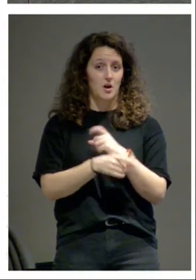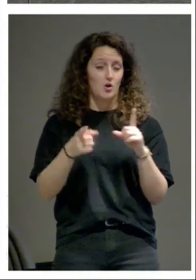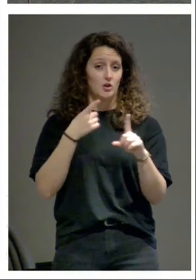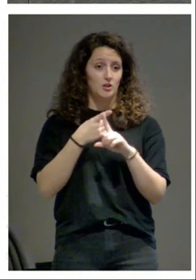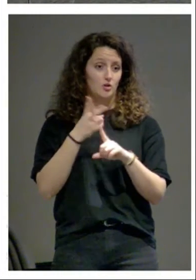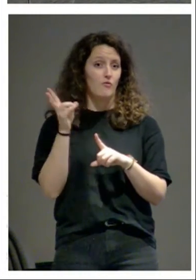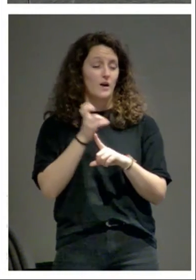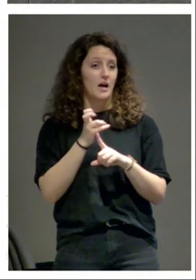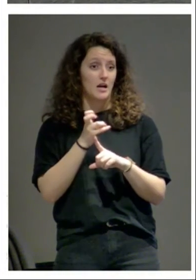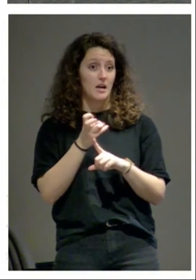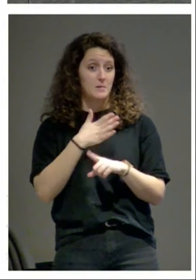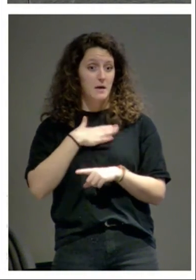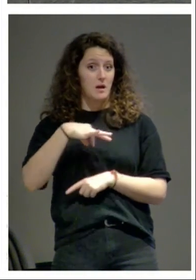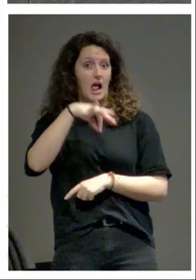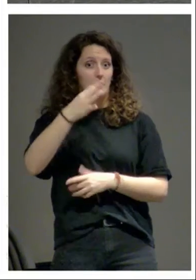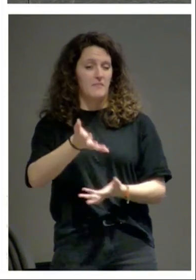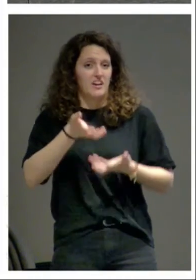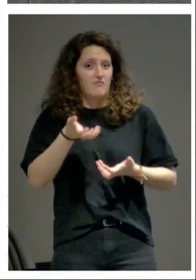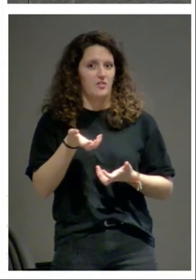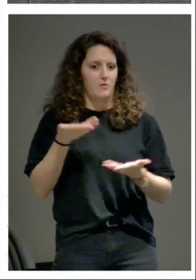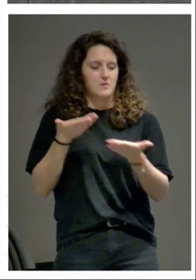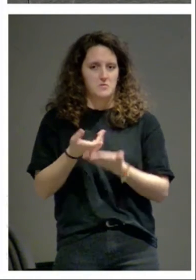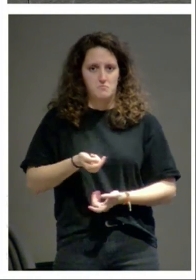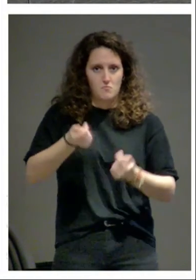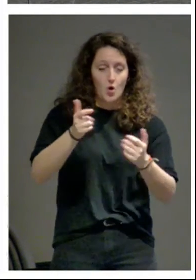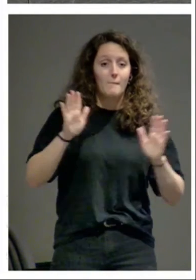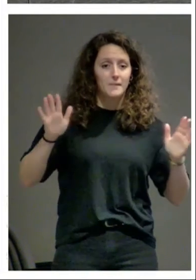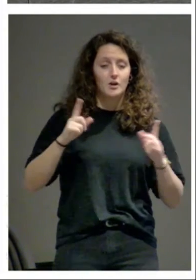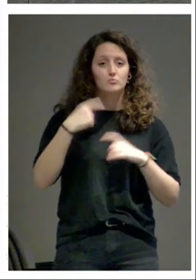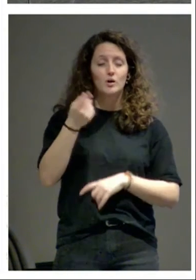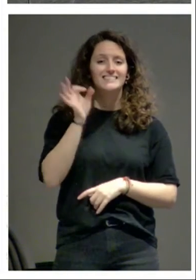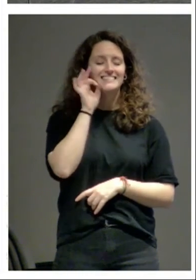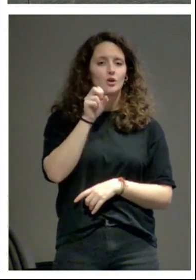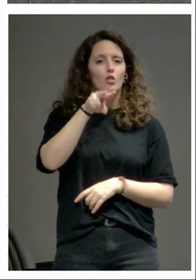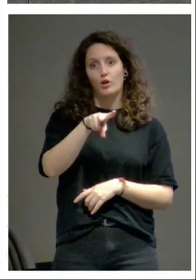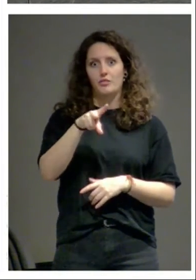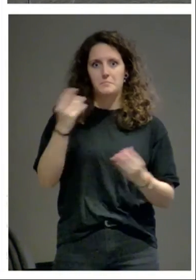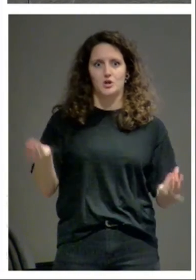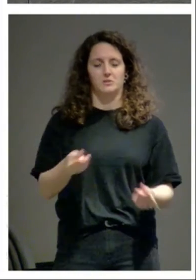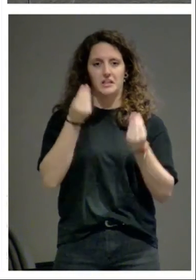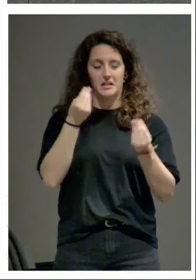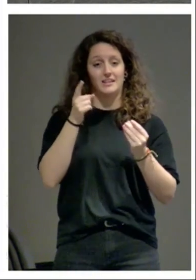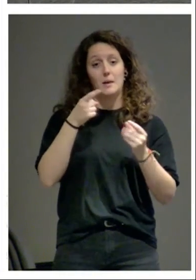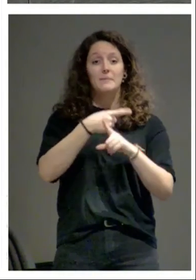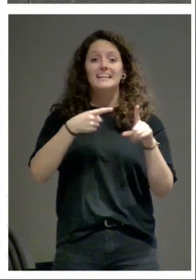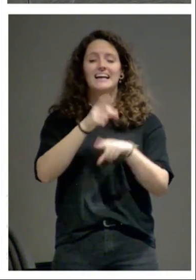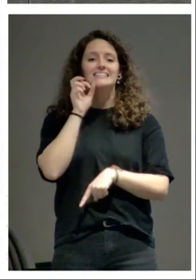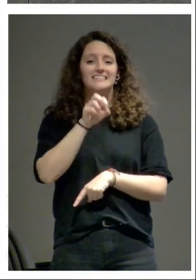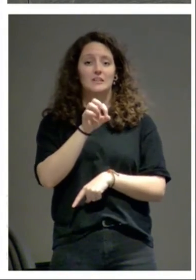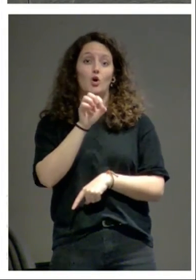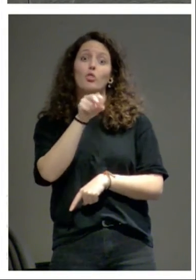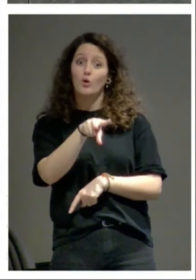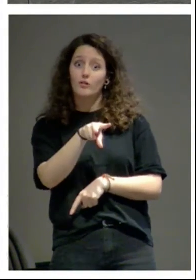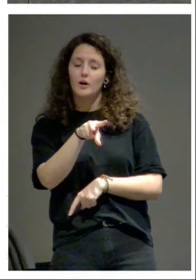para el beneficio de su alma en cambio la prosperidad del siglo XII hace que en la segunda mitad del siglo XII sean muchas